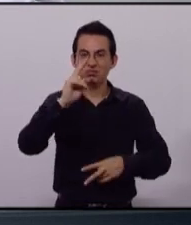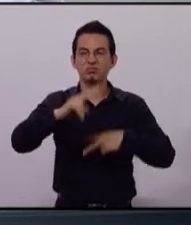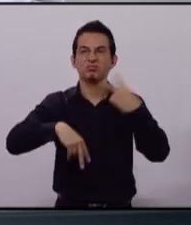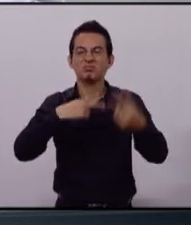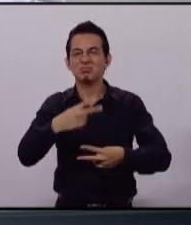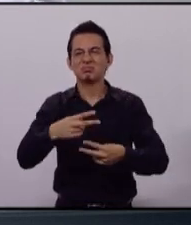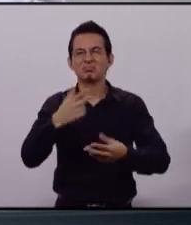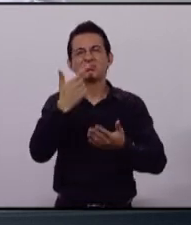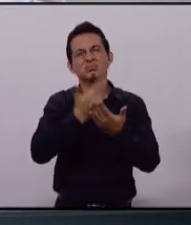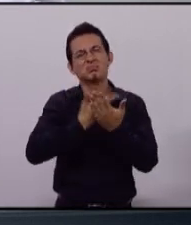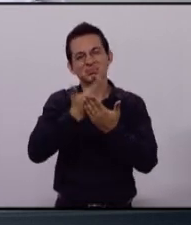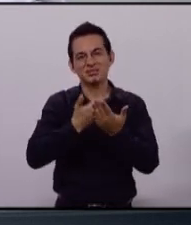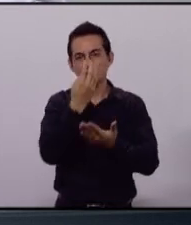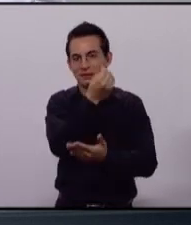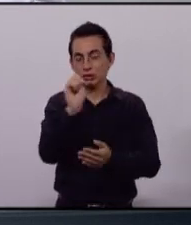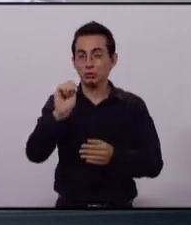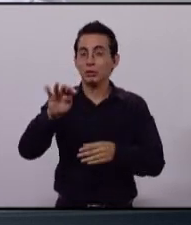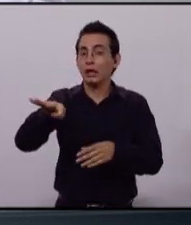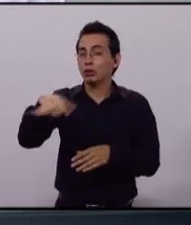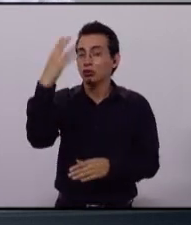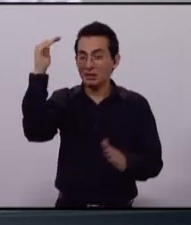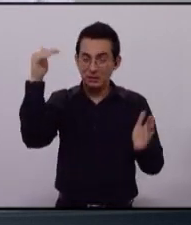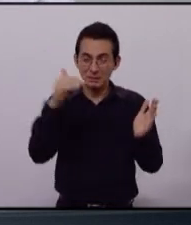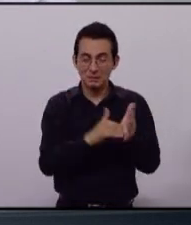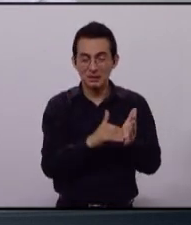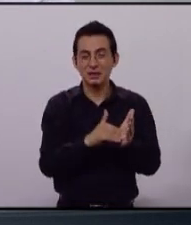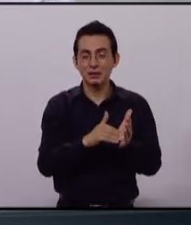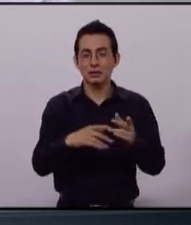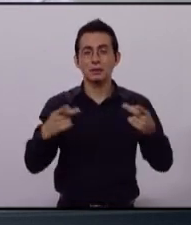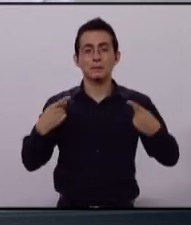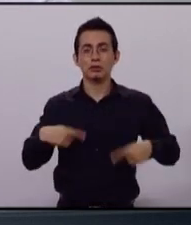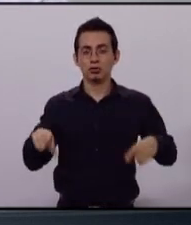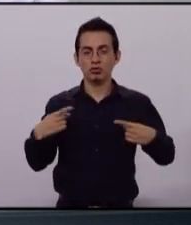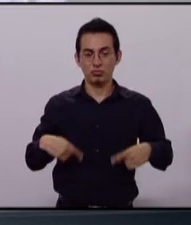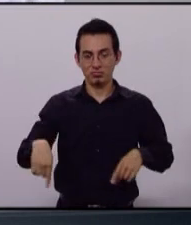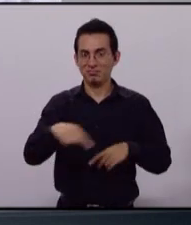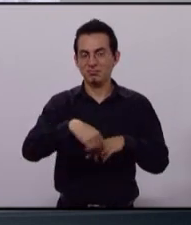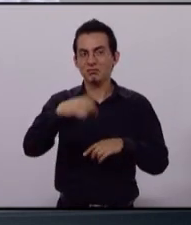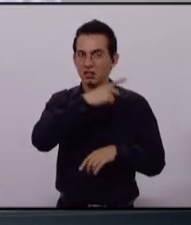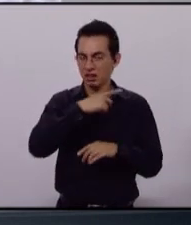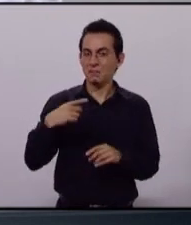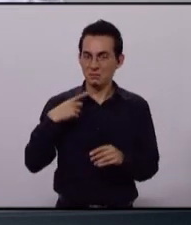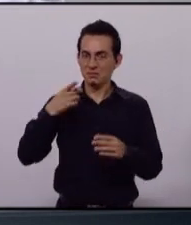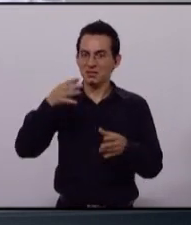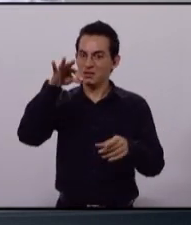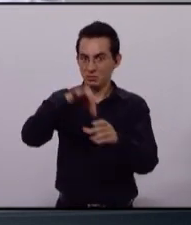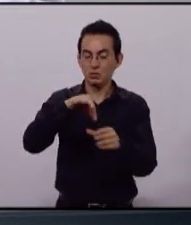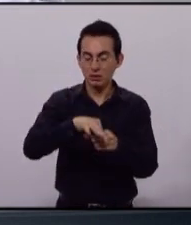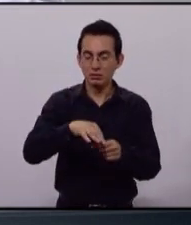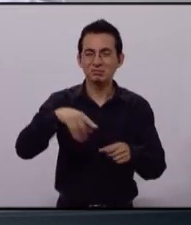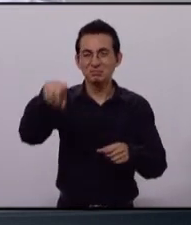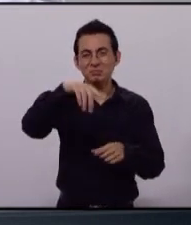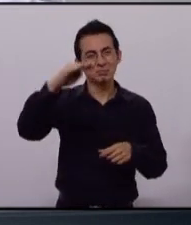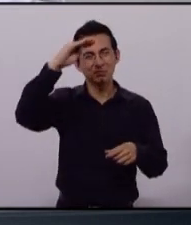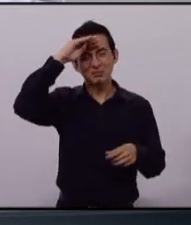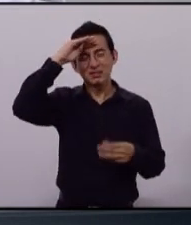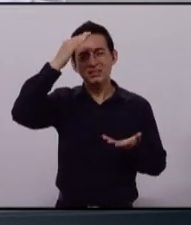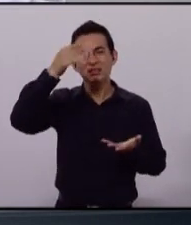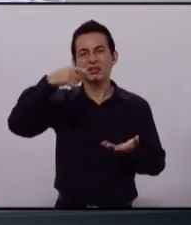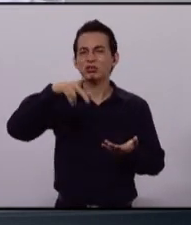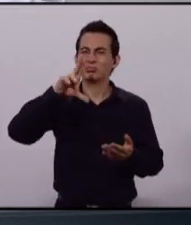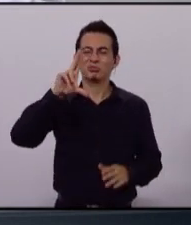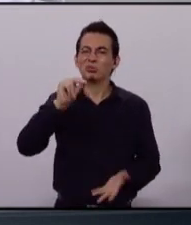914 mil 400 personas que debemos que salir a votar. No puede ser posible y no es justo